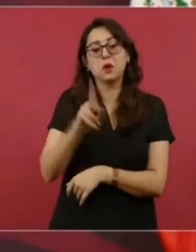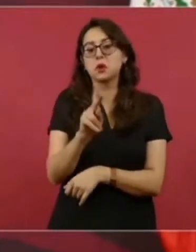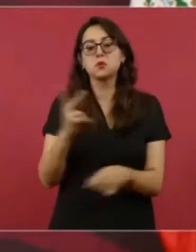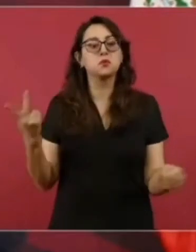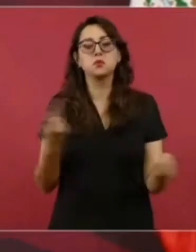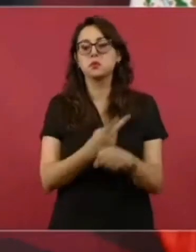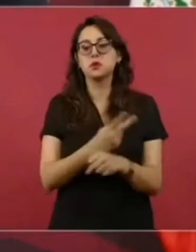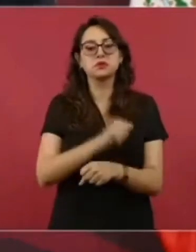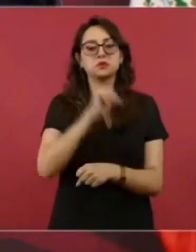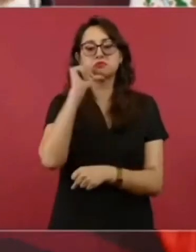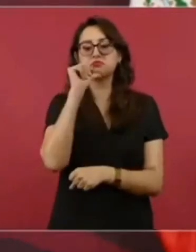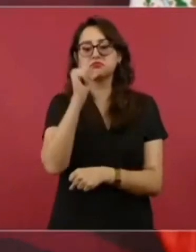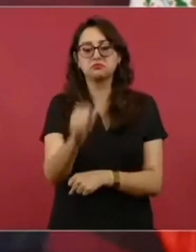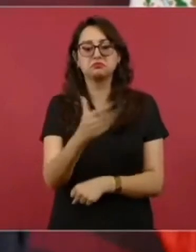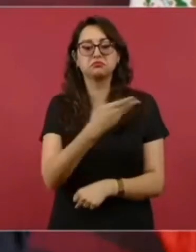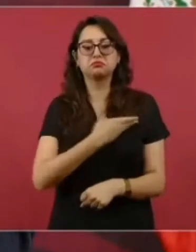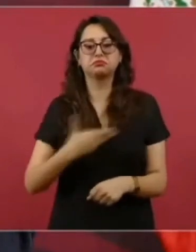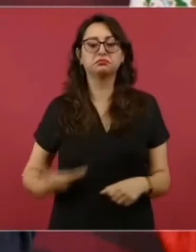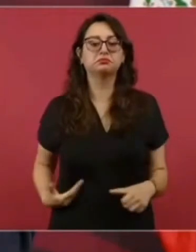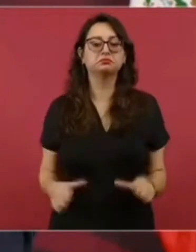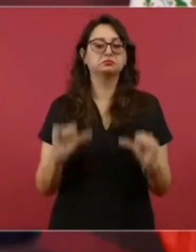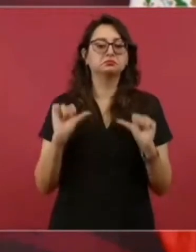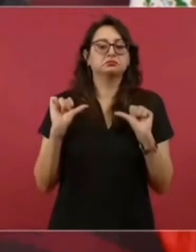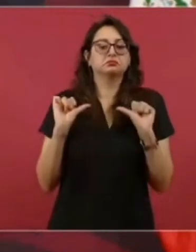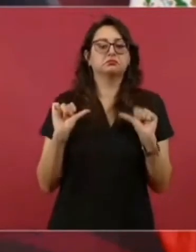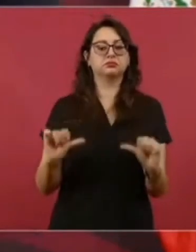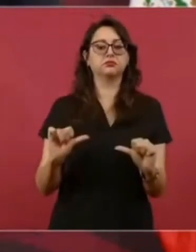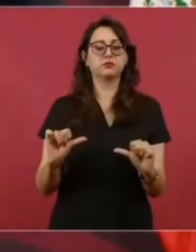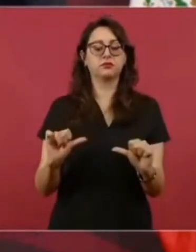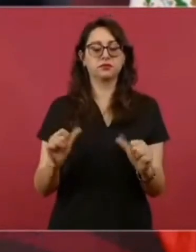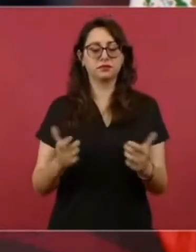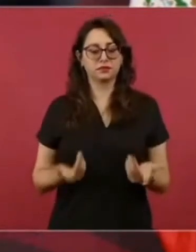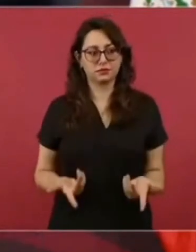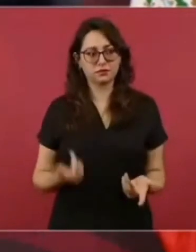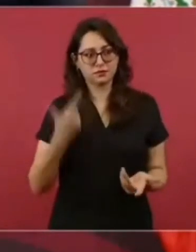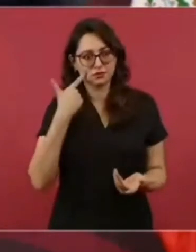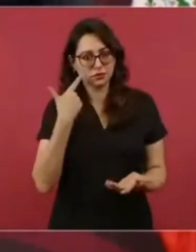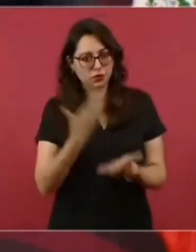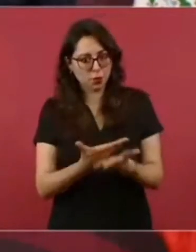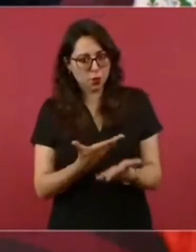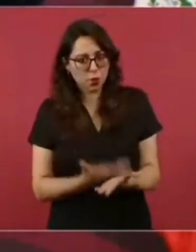y se demostró de que Odebrecht